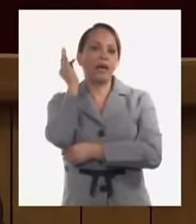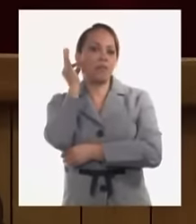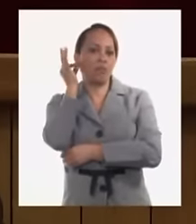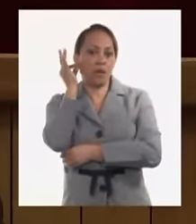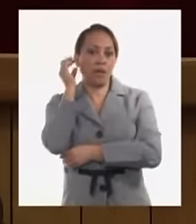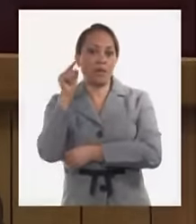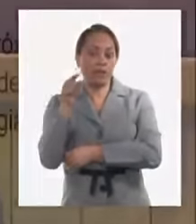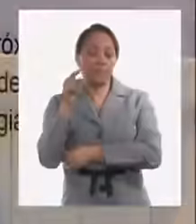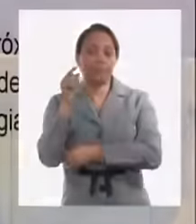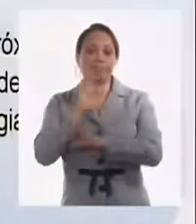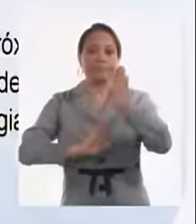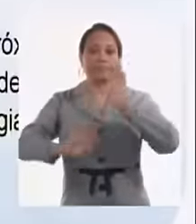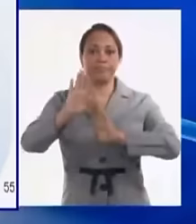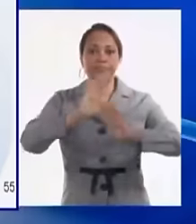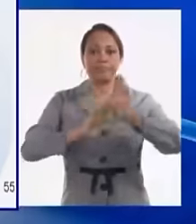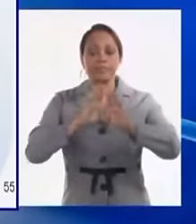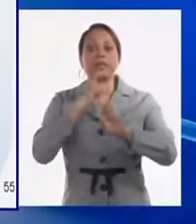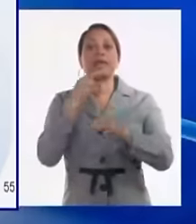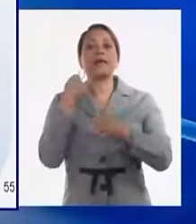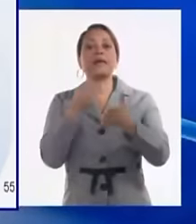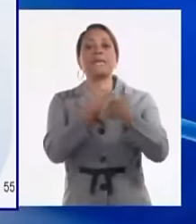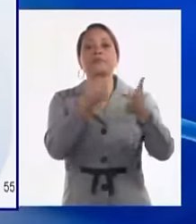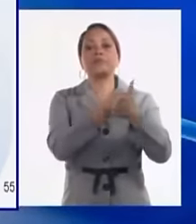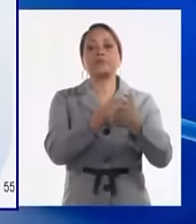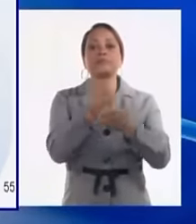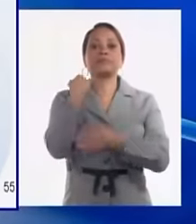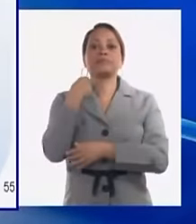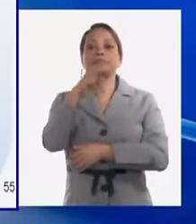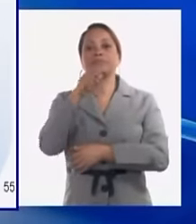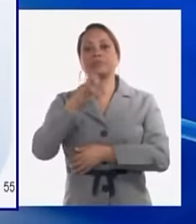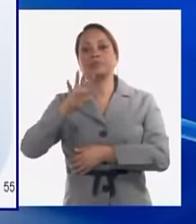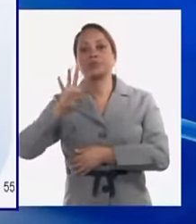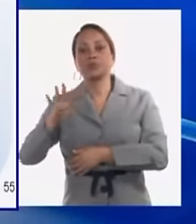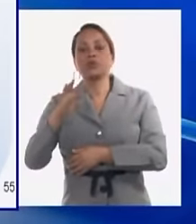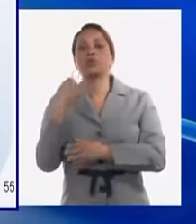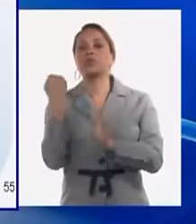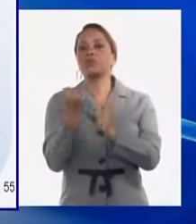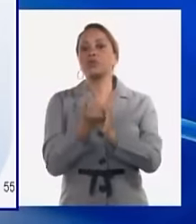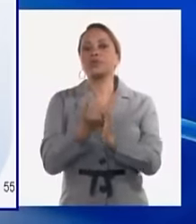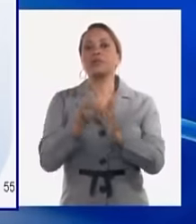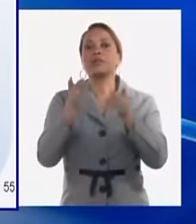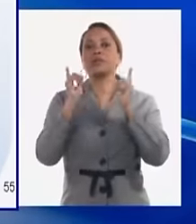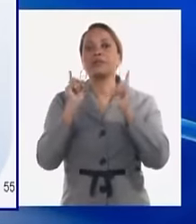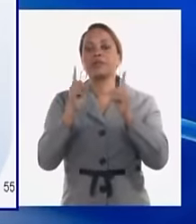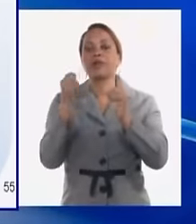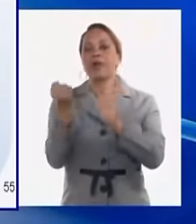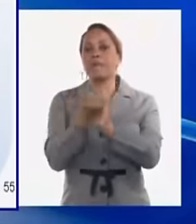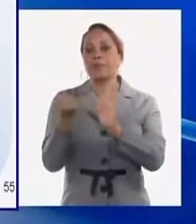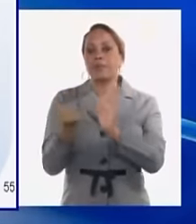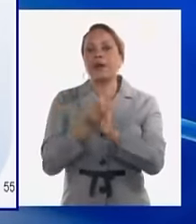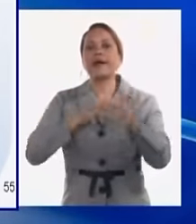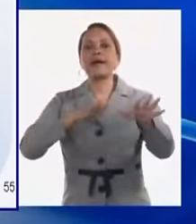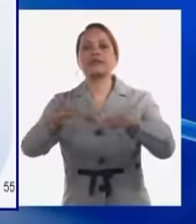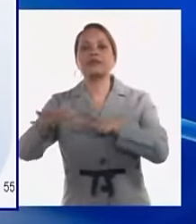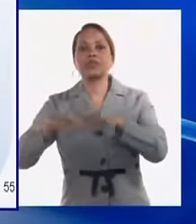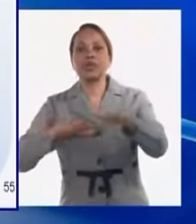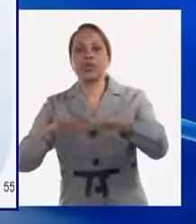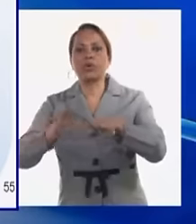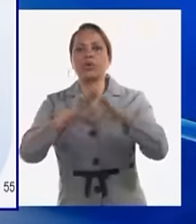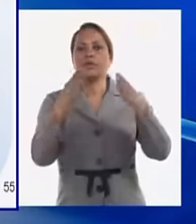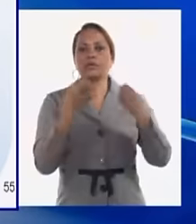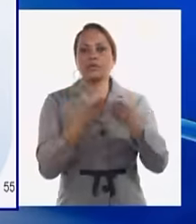vamos a impulsar en el 2024 la consolidación de las prohibidas que se han aprobado las acciones y